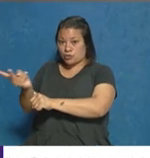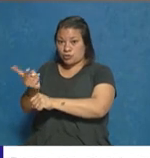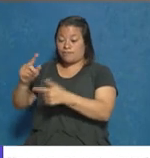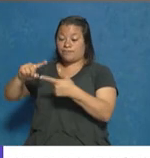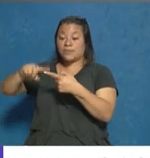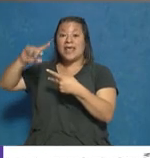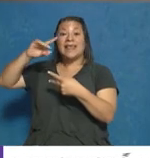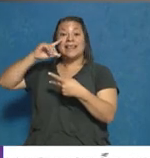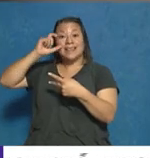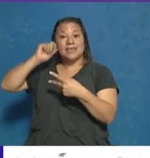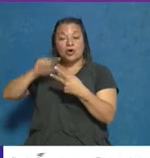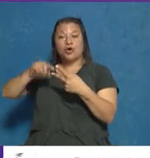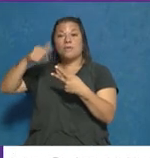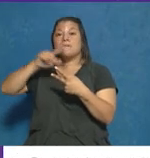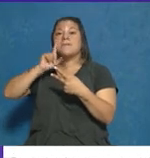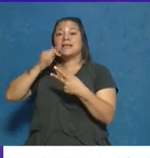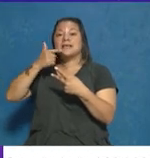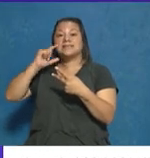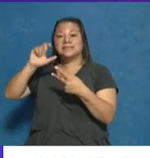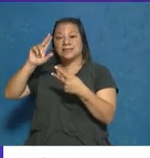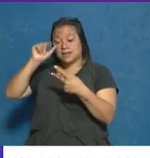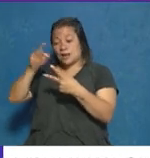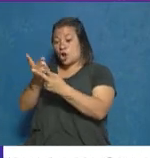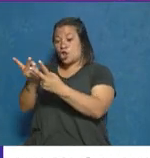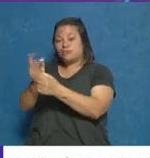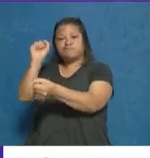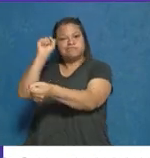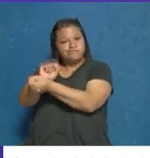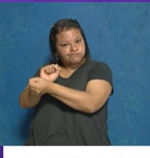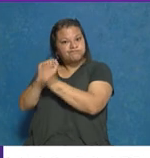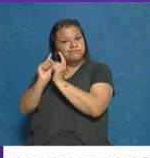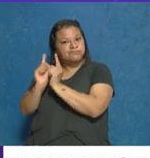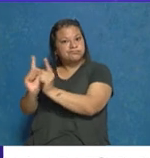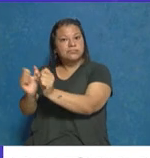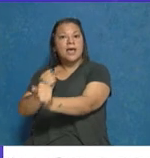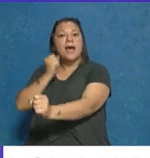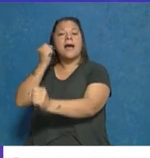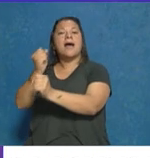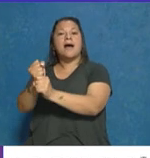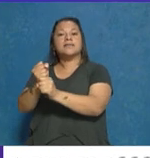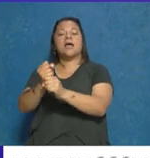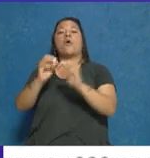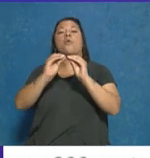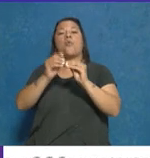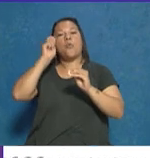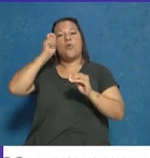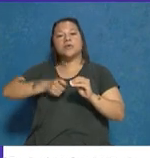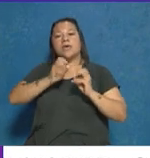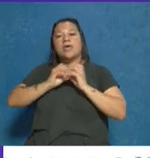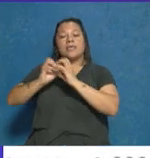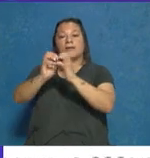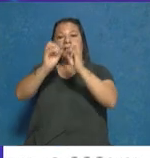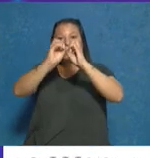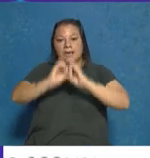Diego como Matías Sikre van a continuar presos hasta tanto se lleve adelante el juicio o el debate que